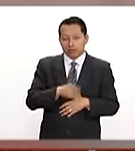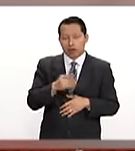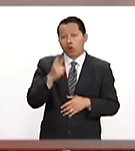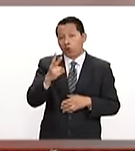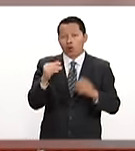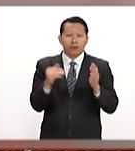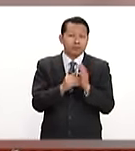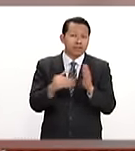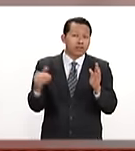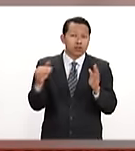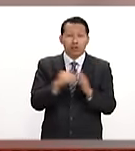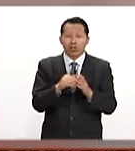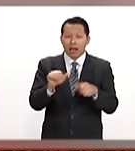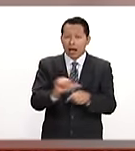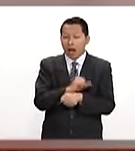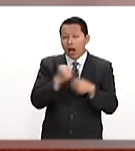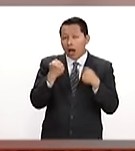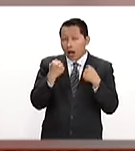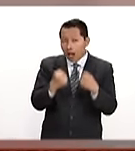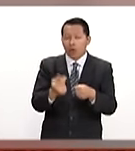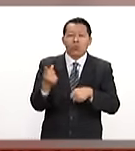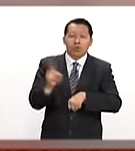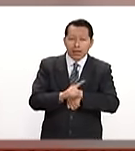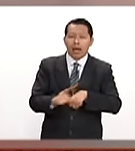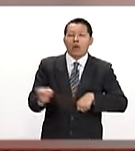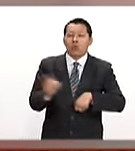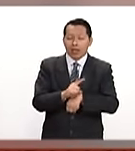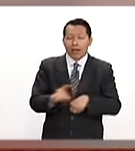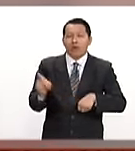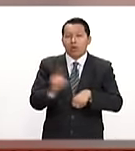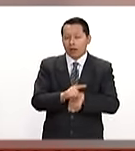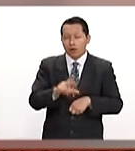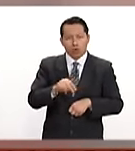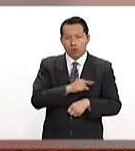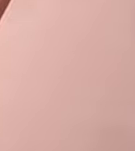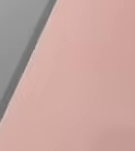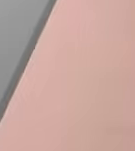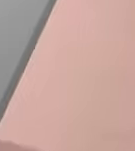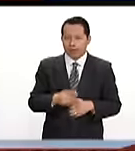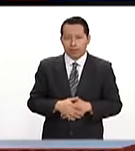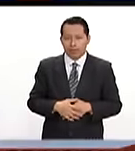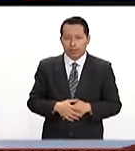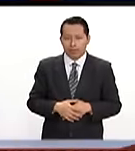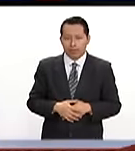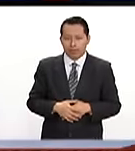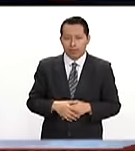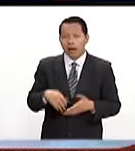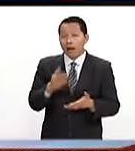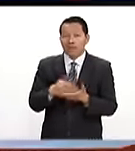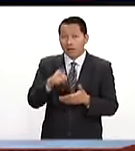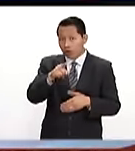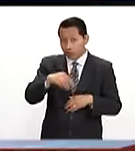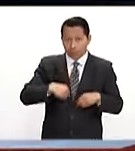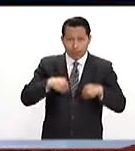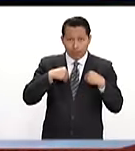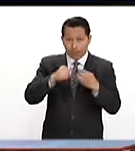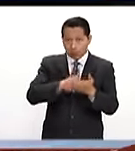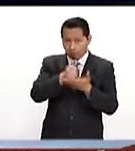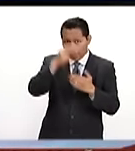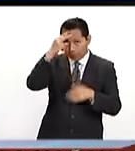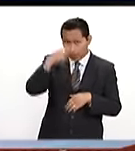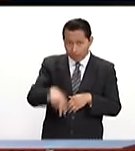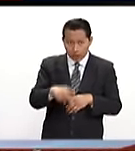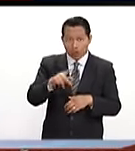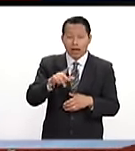dos millones de vehículos que estaban circulando todos los días y que no debían de hacerlo. Por cierto, si usted vive en la Ciudad de México e